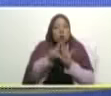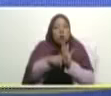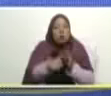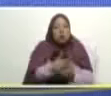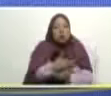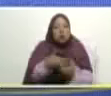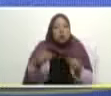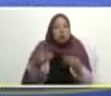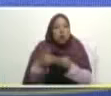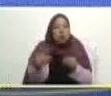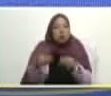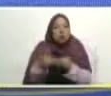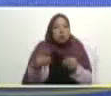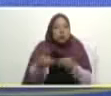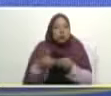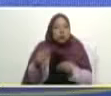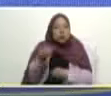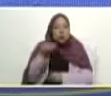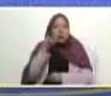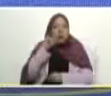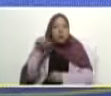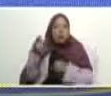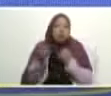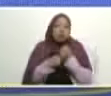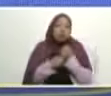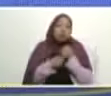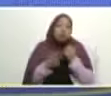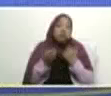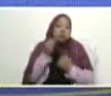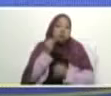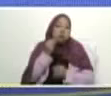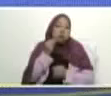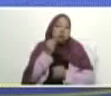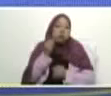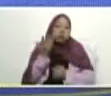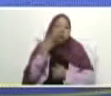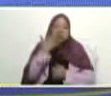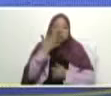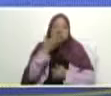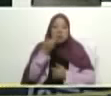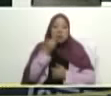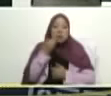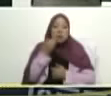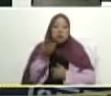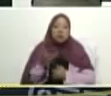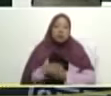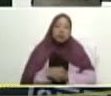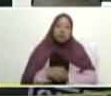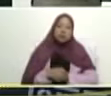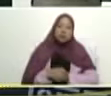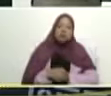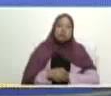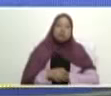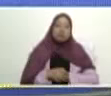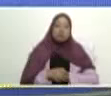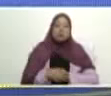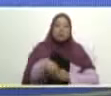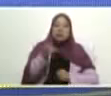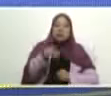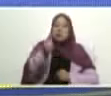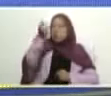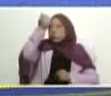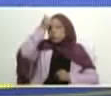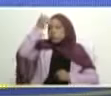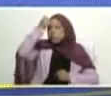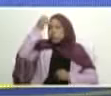el Bobolongo de los apellidos podemos decir porque lo pusieron los apellidos pero le salió bruto incapaz y